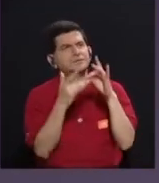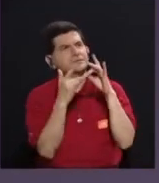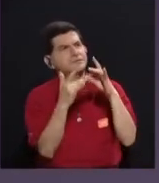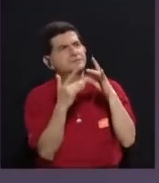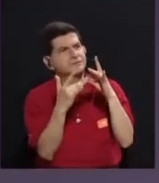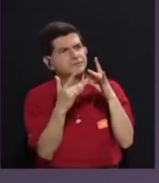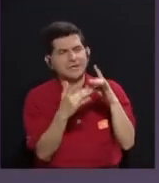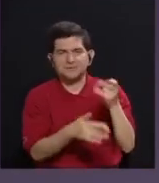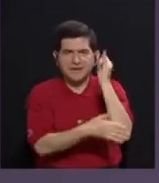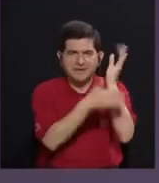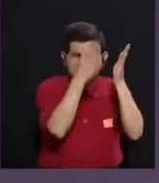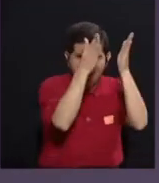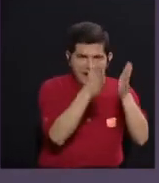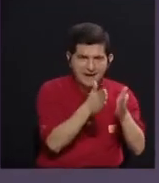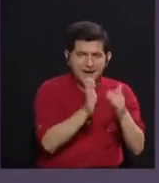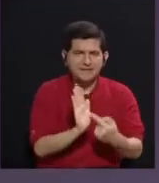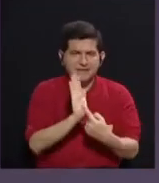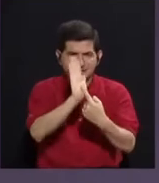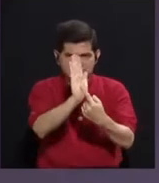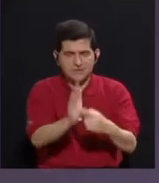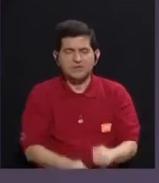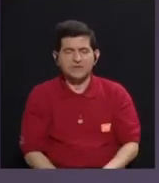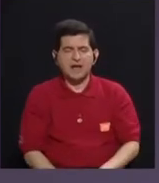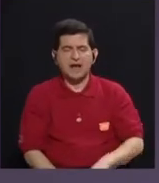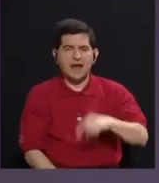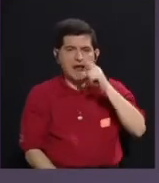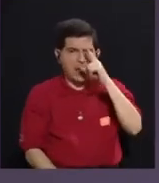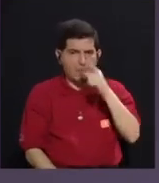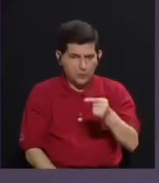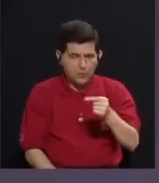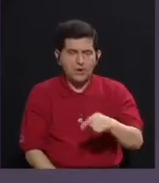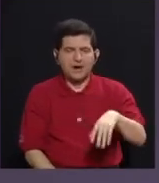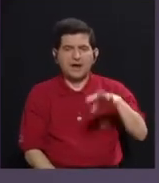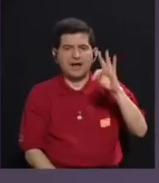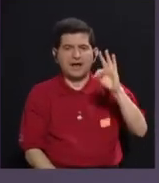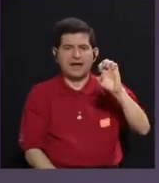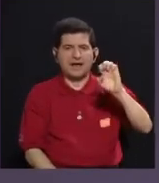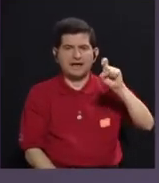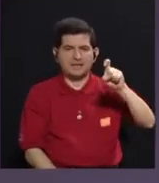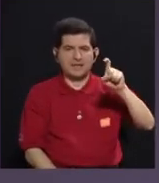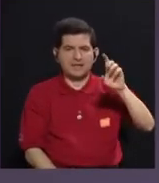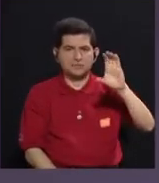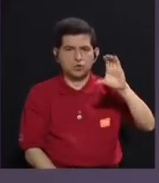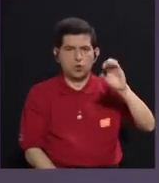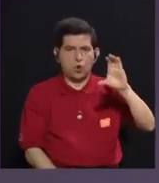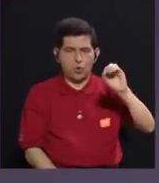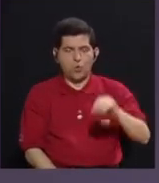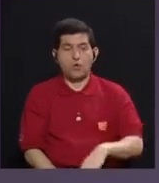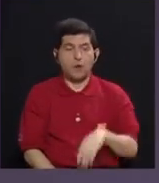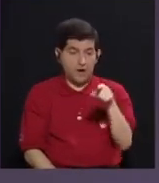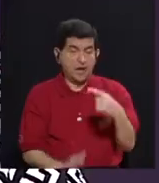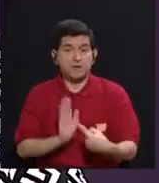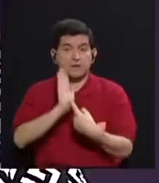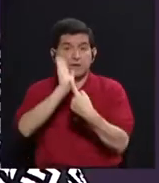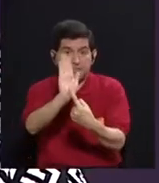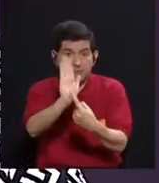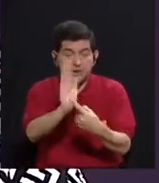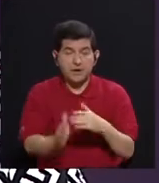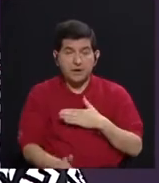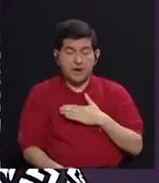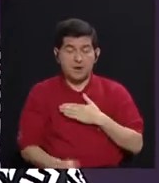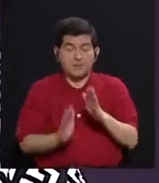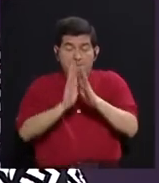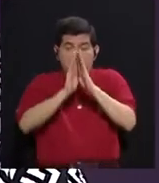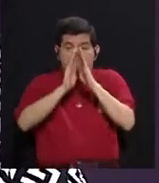al artista que expuse, La bruja de Texcoco, es uno de los primeros personajes a los que yo llego, y su performance me abrió